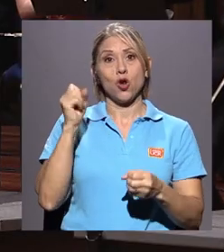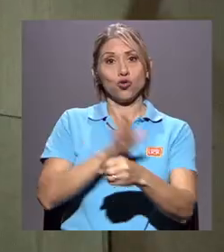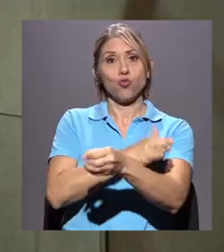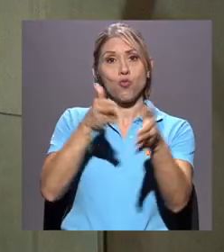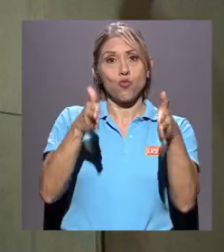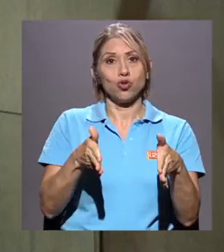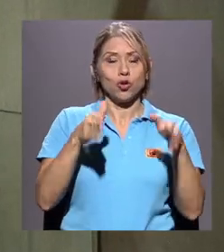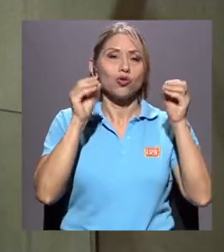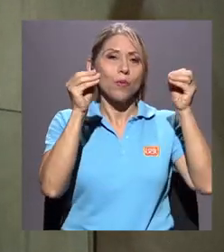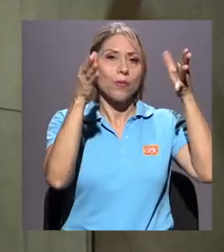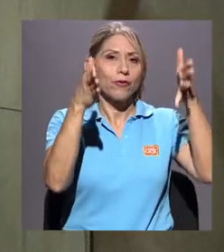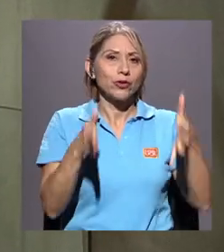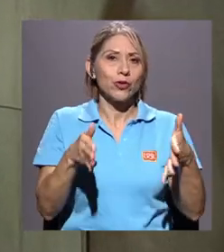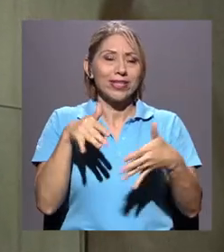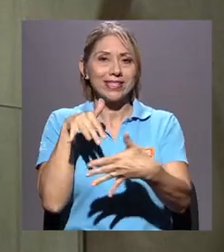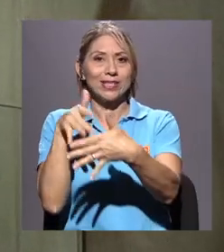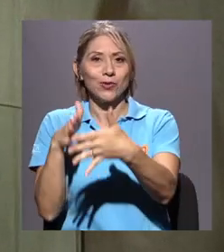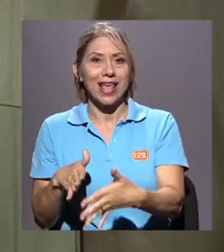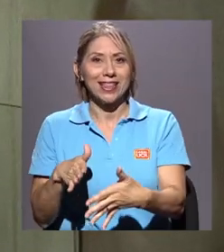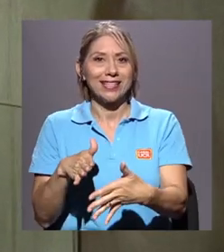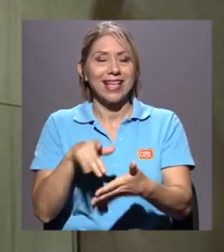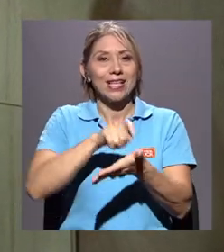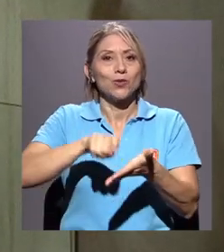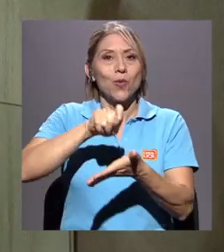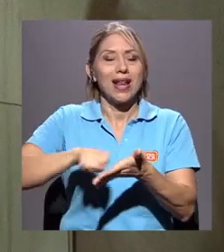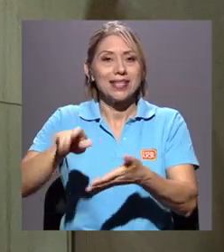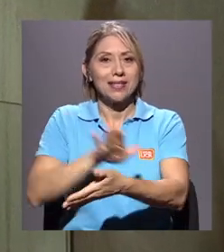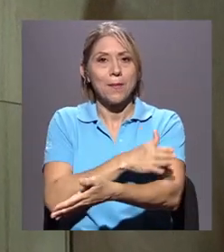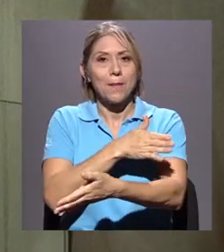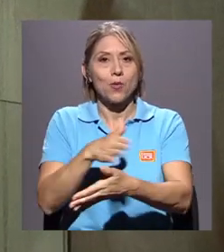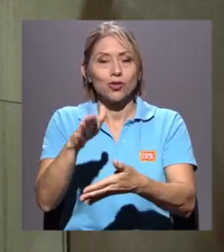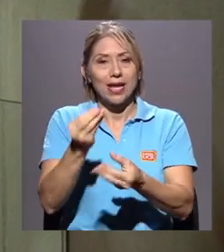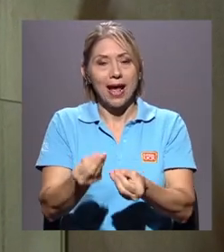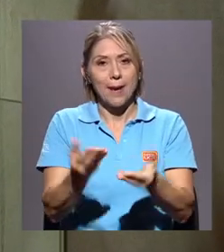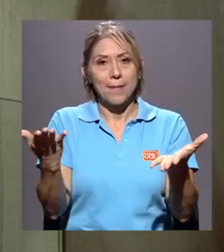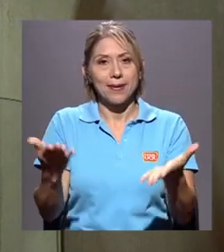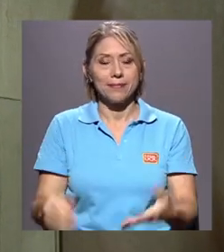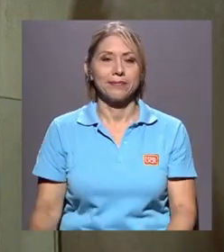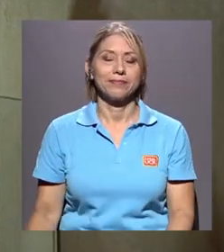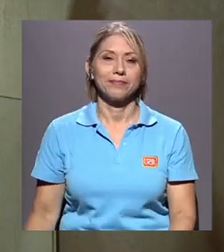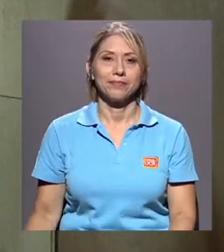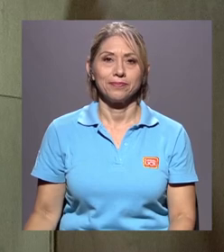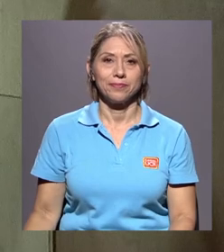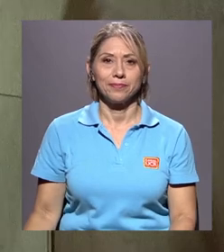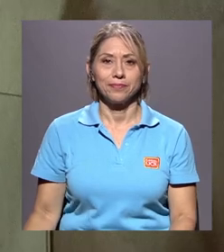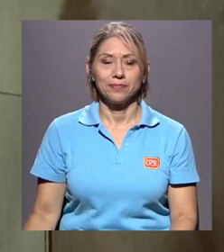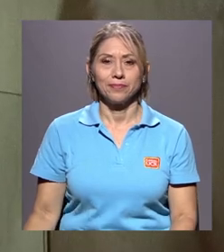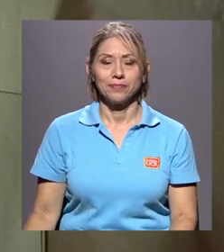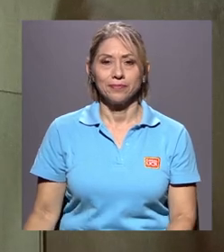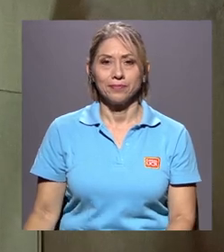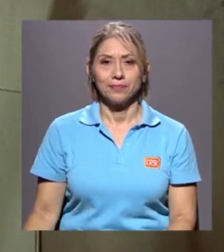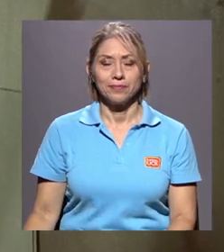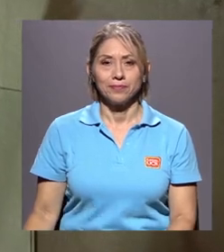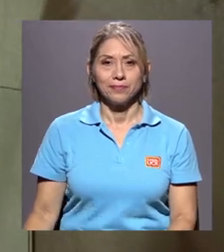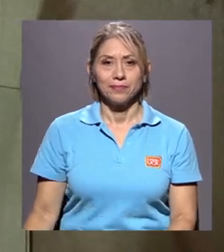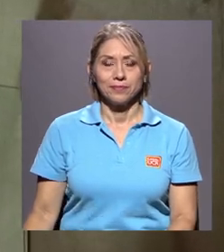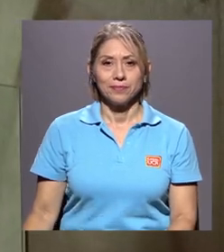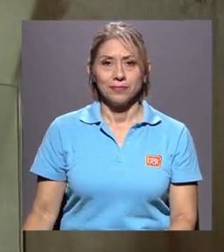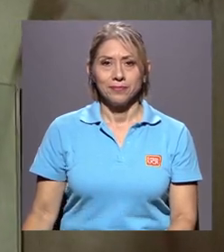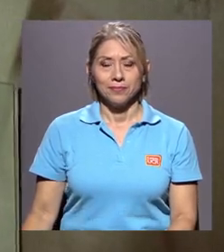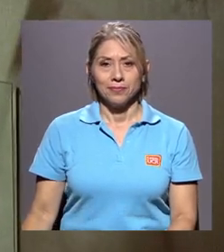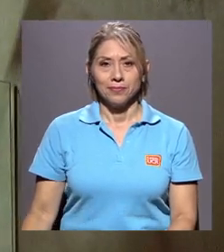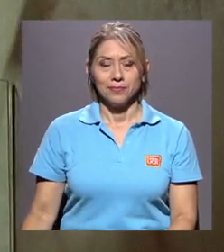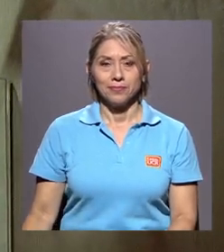estudiantes de las escuelas de música estatales. El proceso de reformar y de